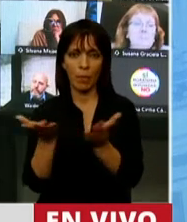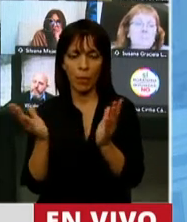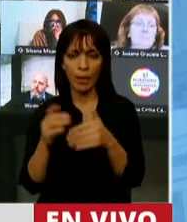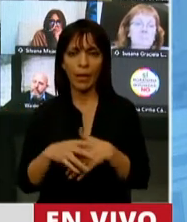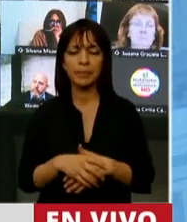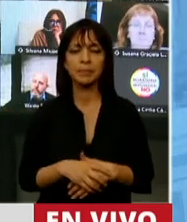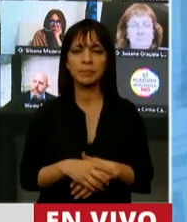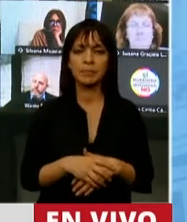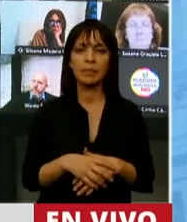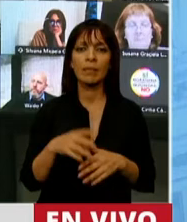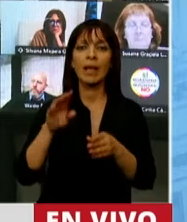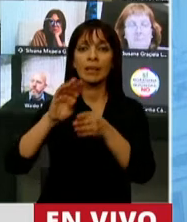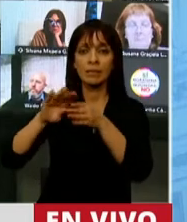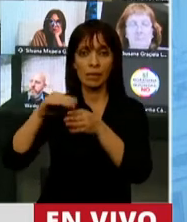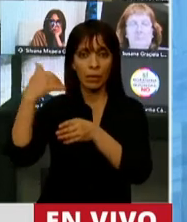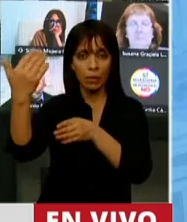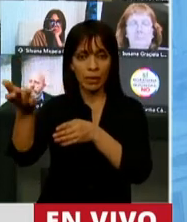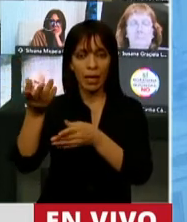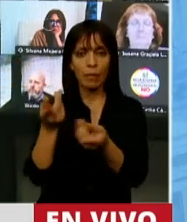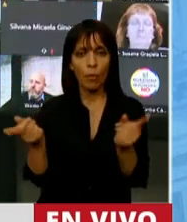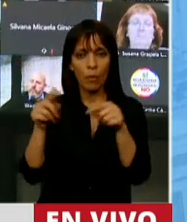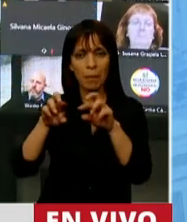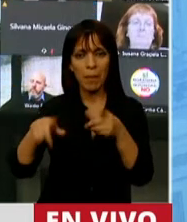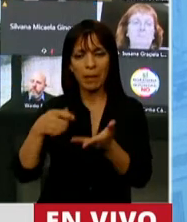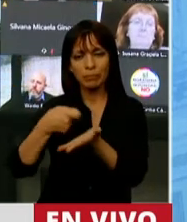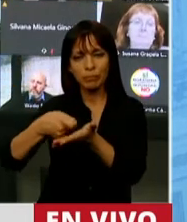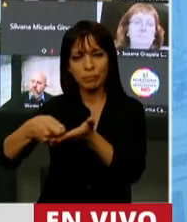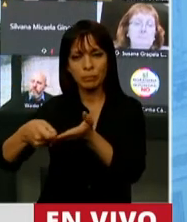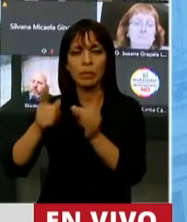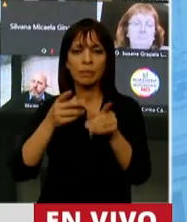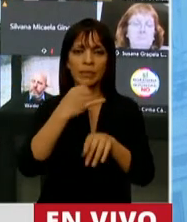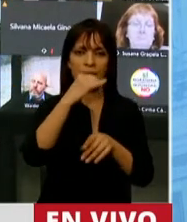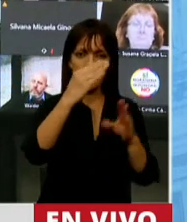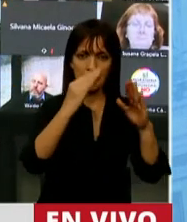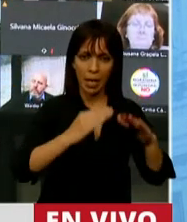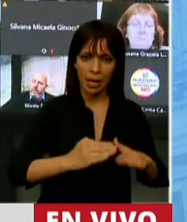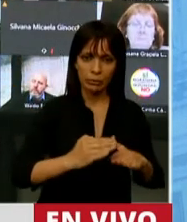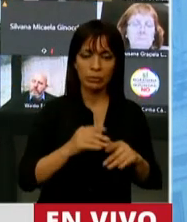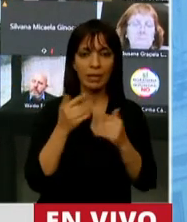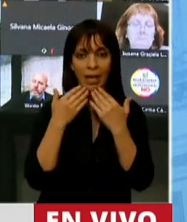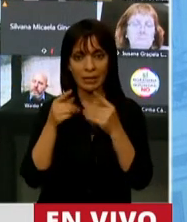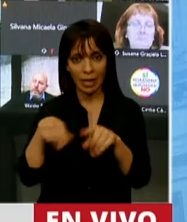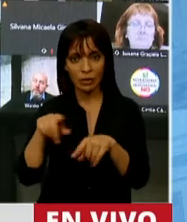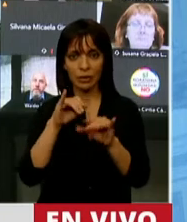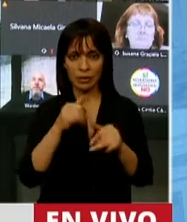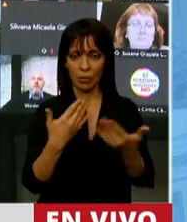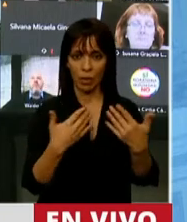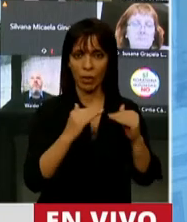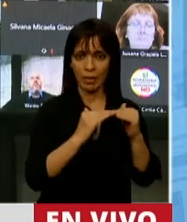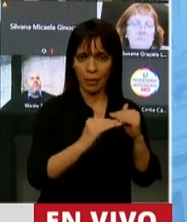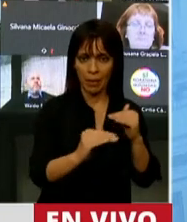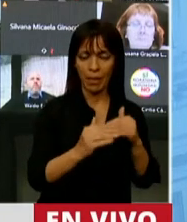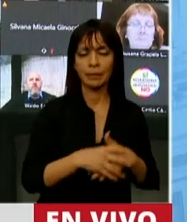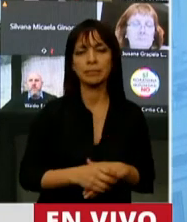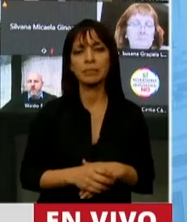de reestructuración de la deuda, de la baja de las tasas de interés, entre otras cosas. Y nuestro presupuesto, la